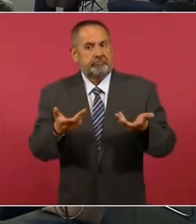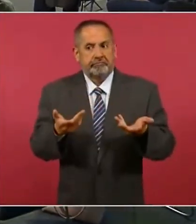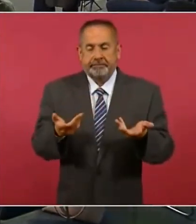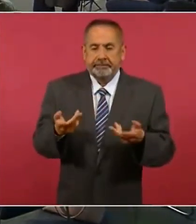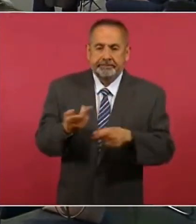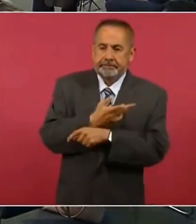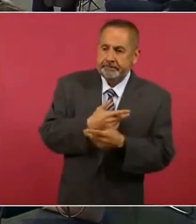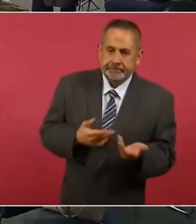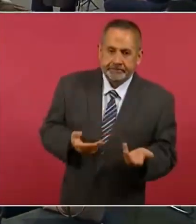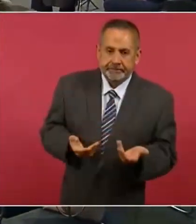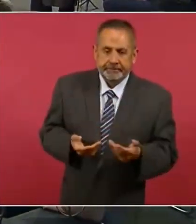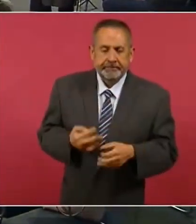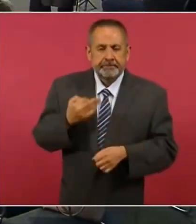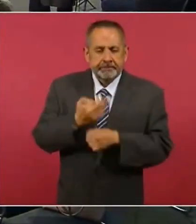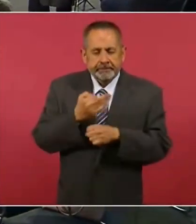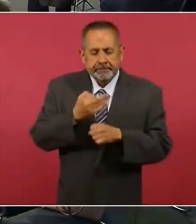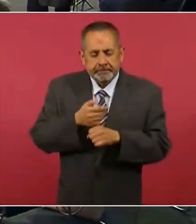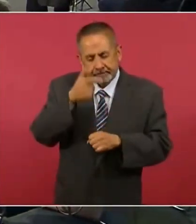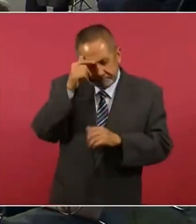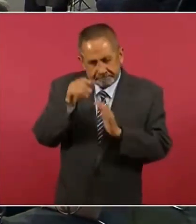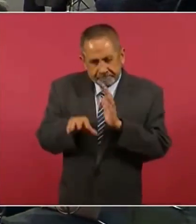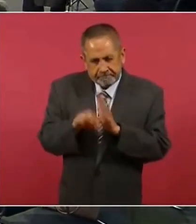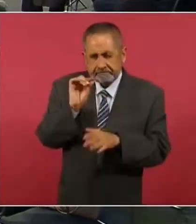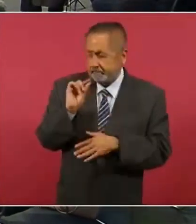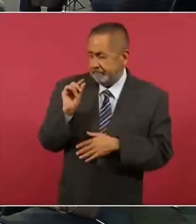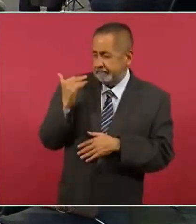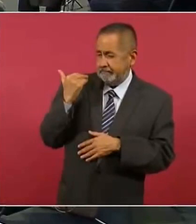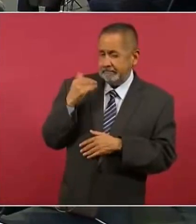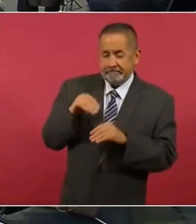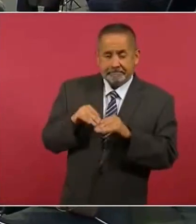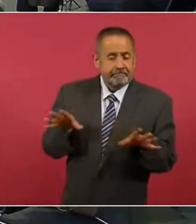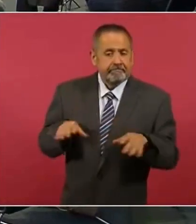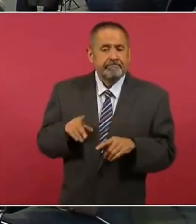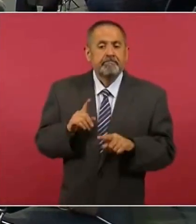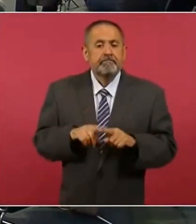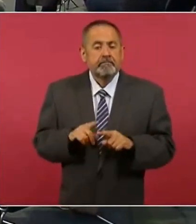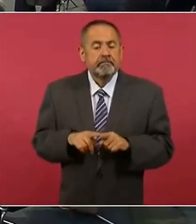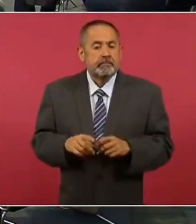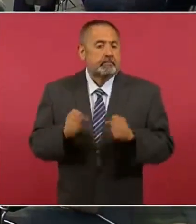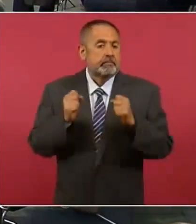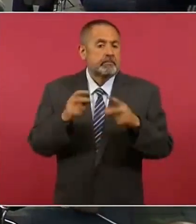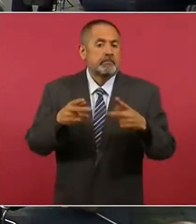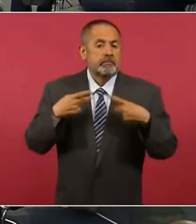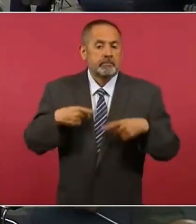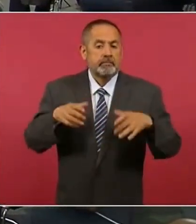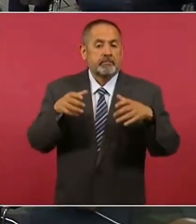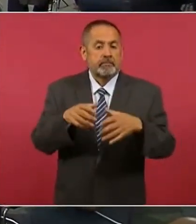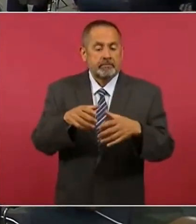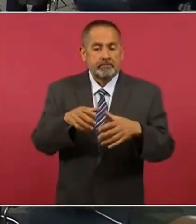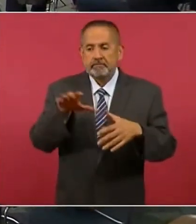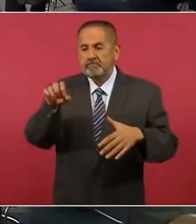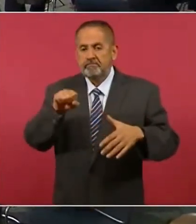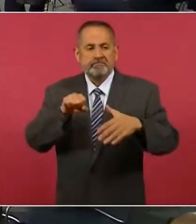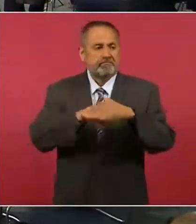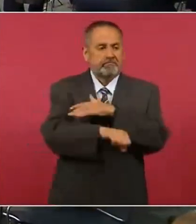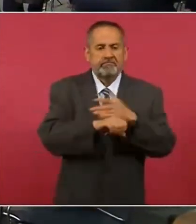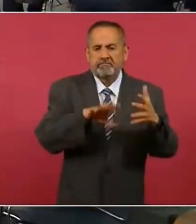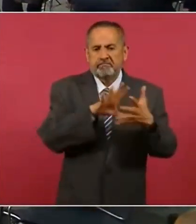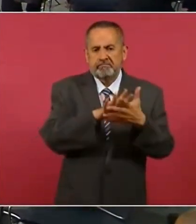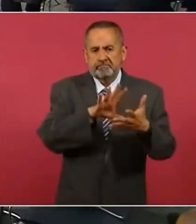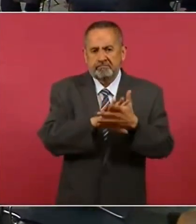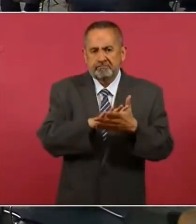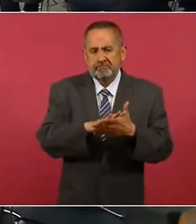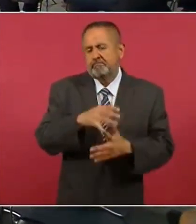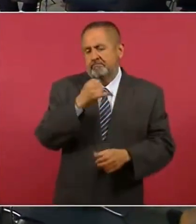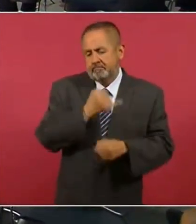Y algo que está saliendo a la luz de manera reciente es que hay una gran cantidad de personas que fueron encarceladas injustamente.